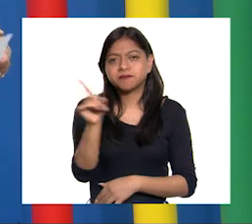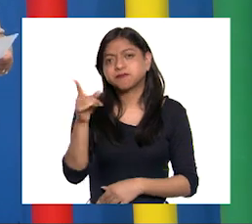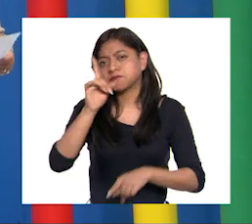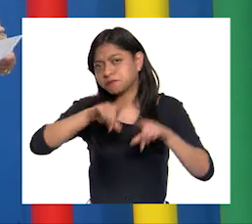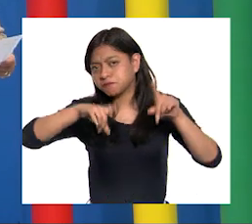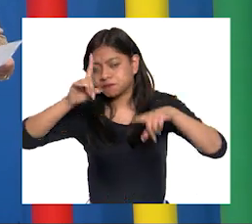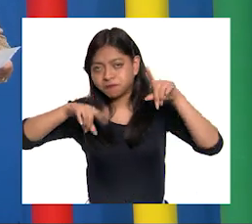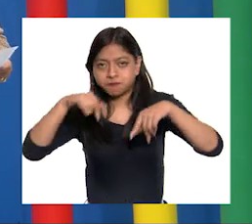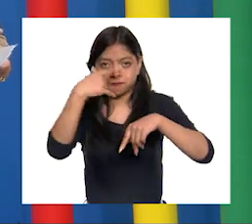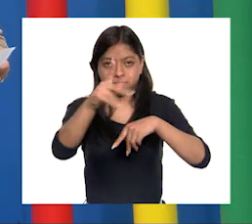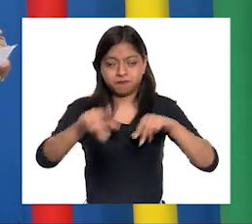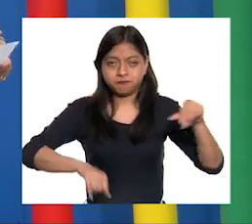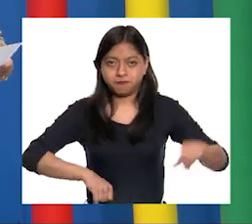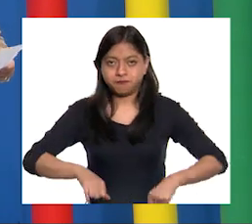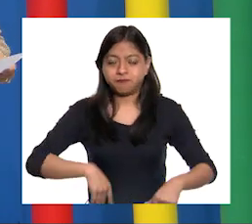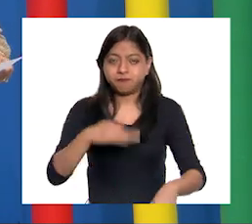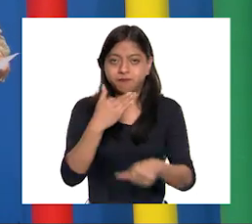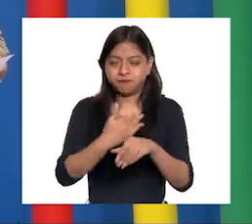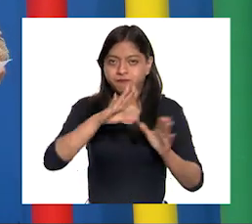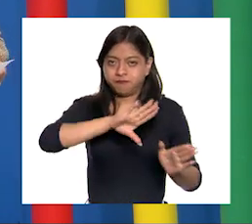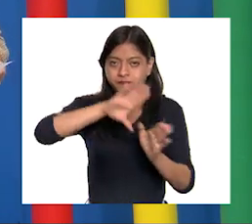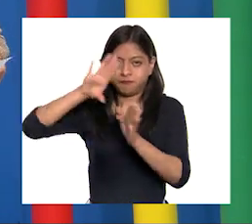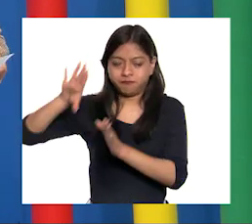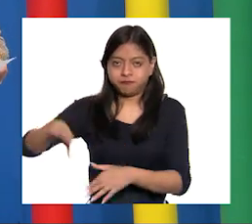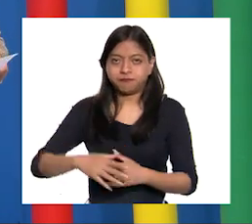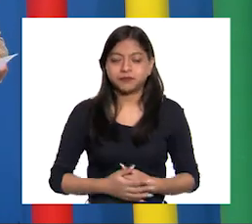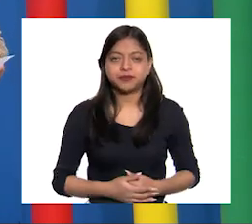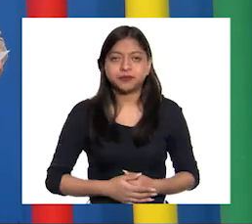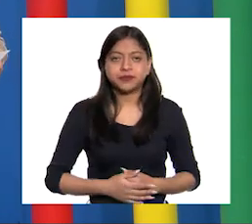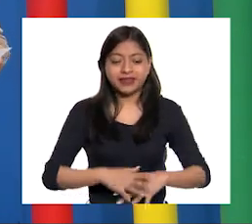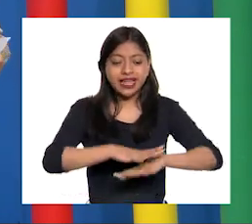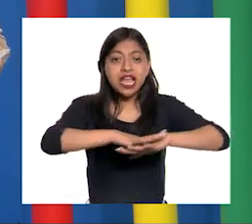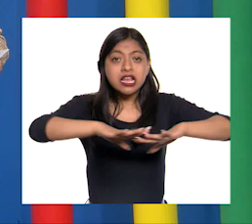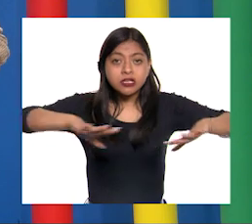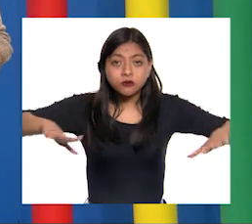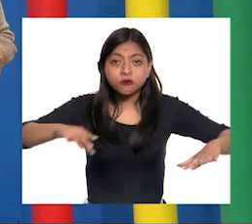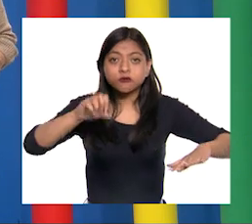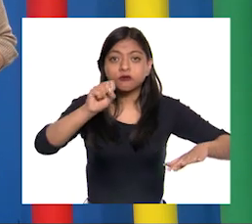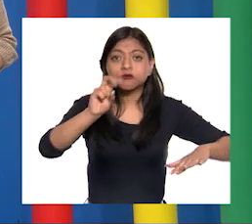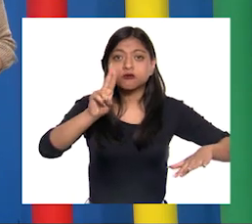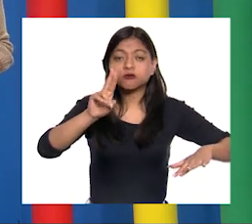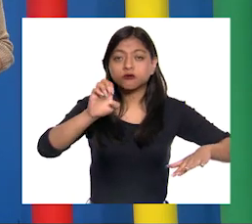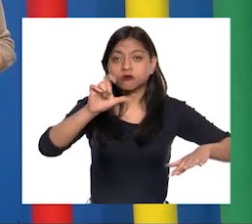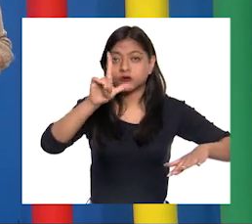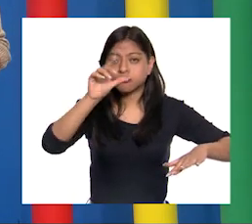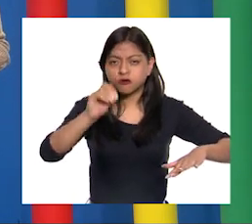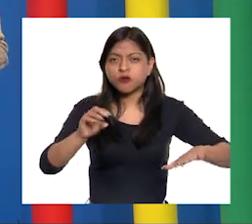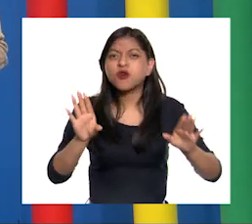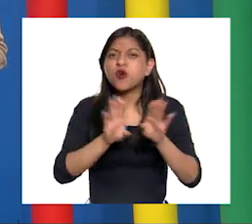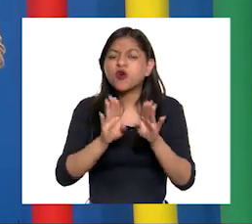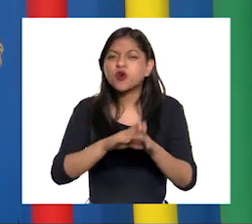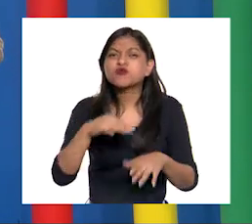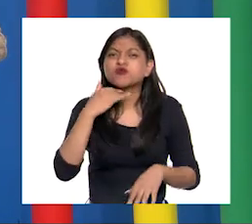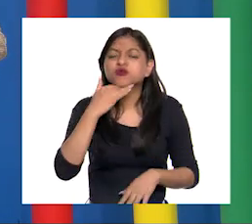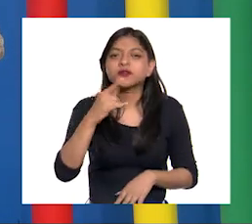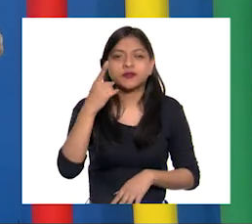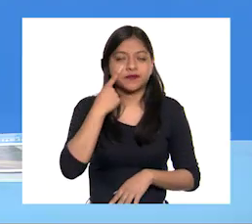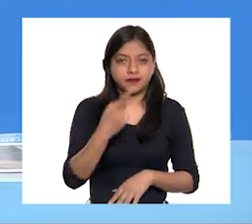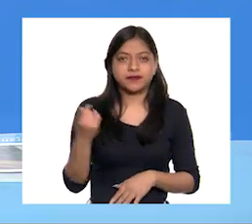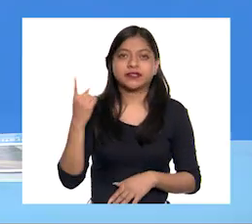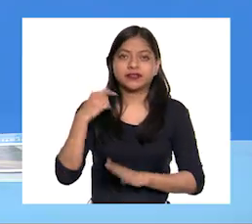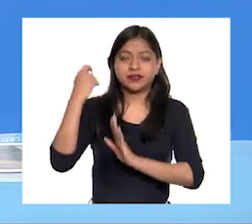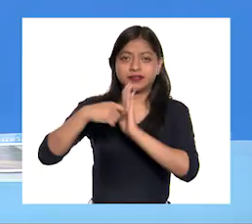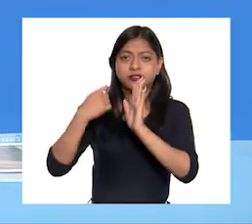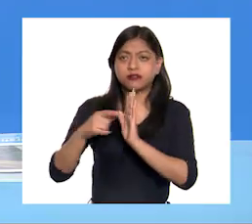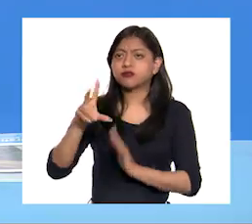Ahora conozcamos cómo es que contaminan los suelos Para ello, veamos el siguiente video ¿Les parece? Sí Ay, no